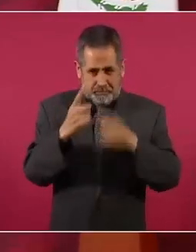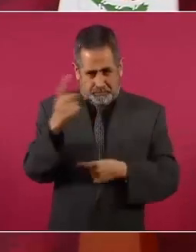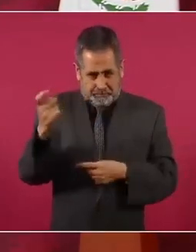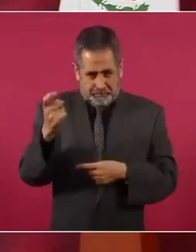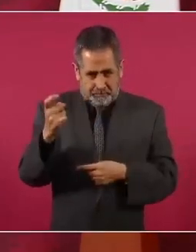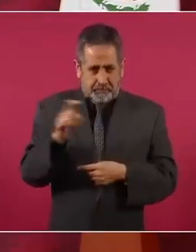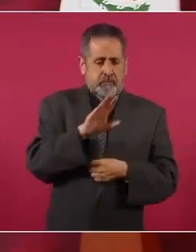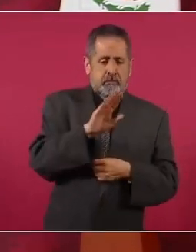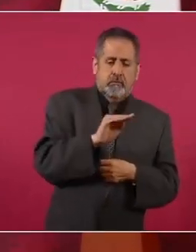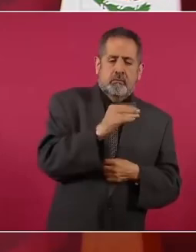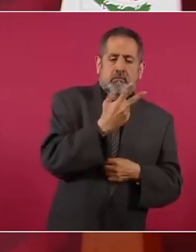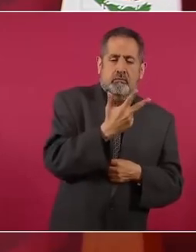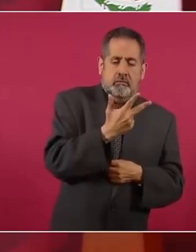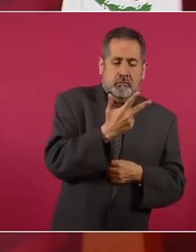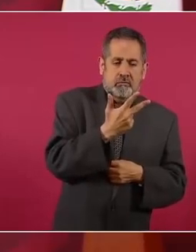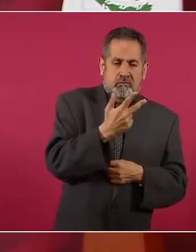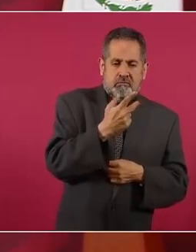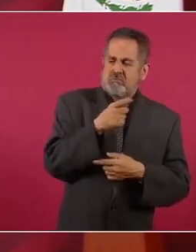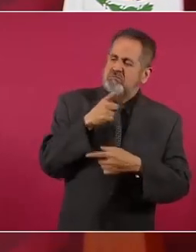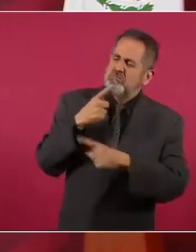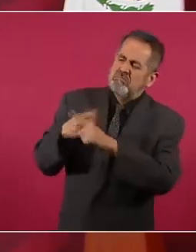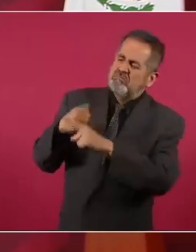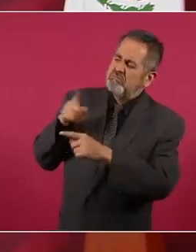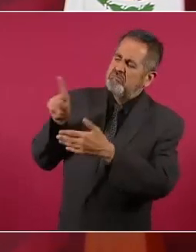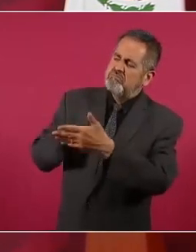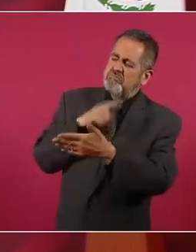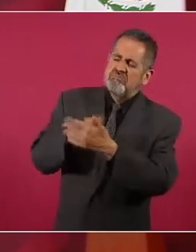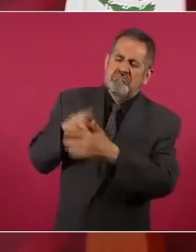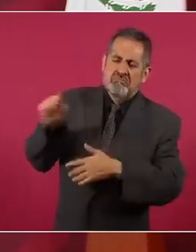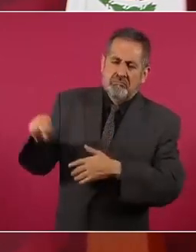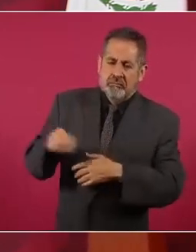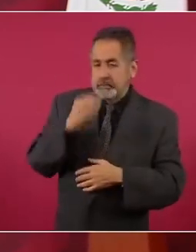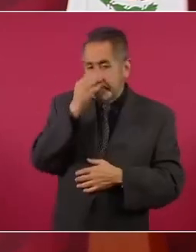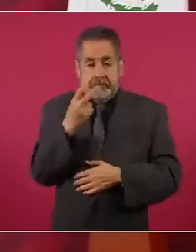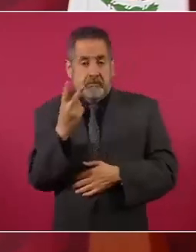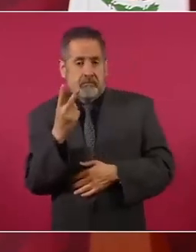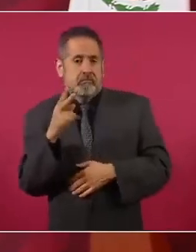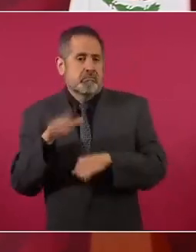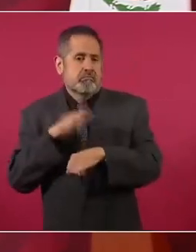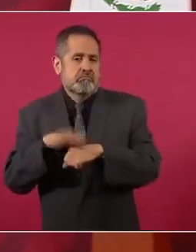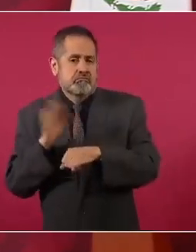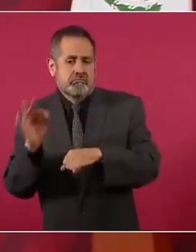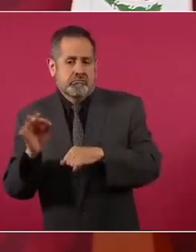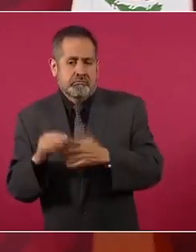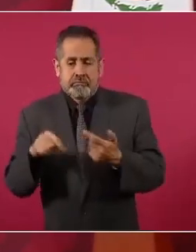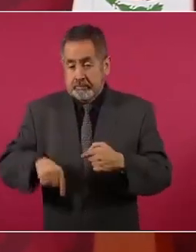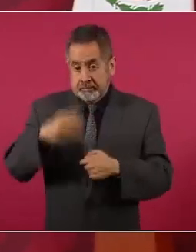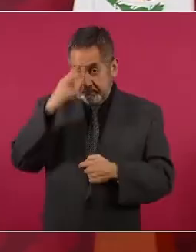Todos a favor. Y es en México y en el extranjero.